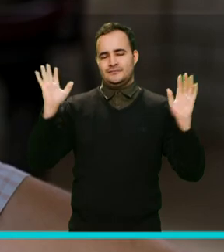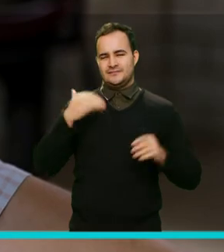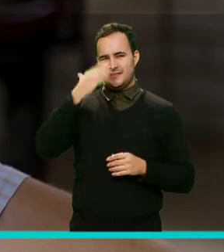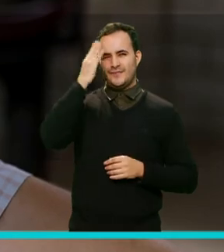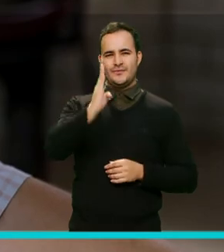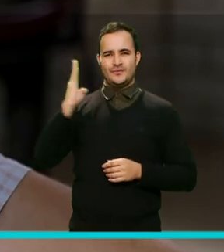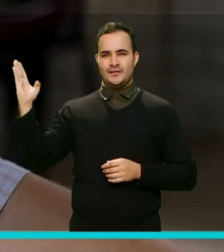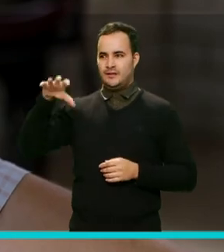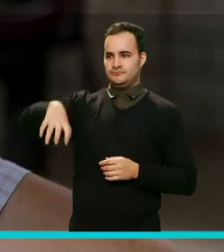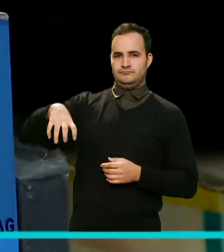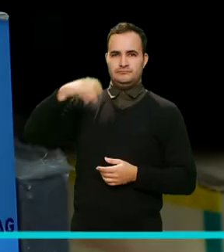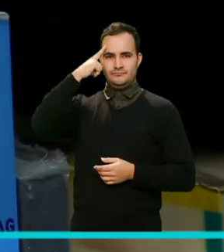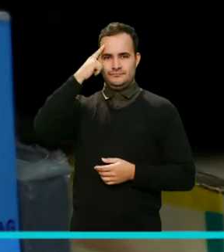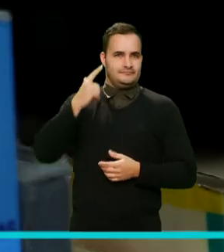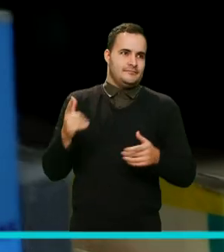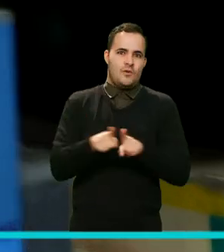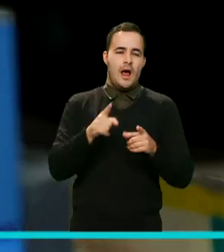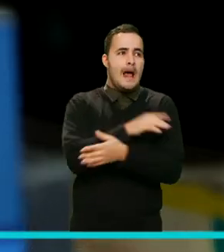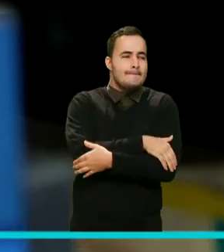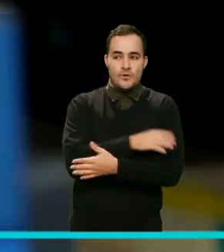biblioteca para uno es vida.